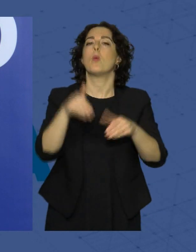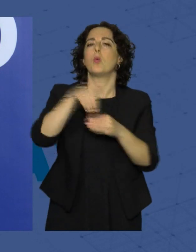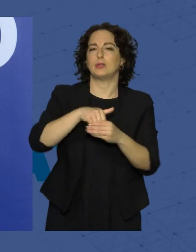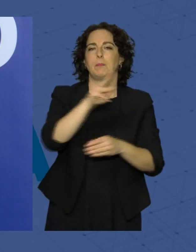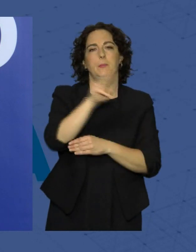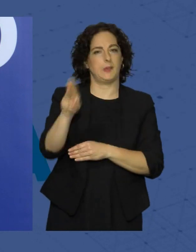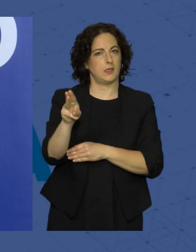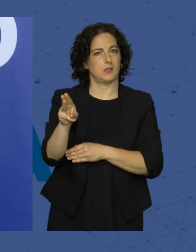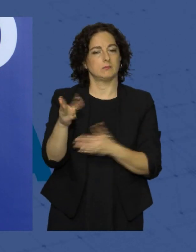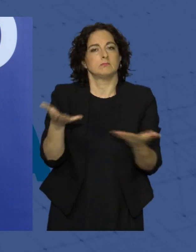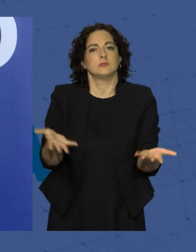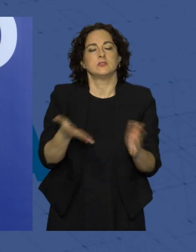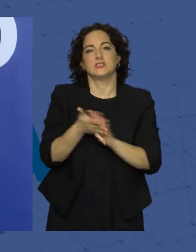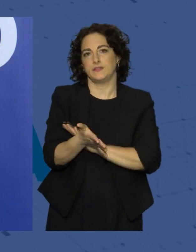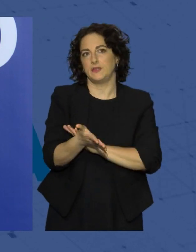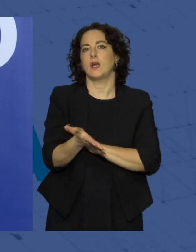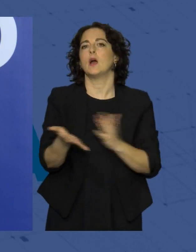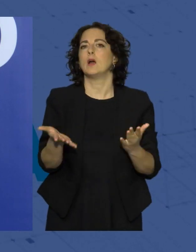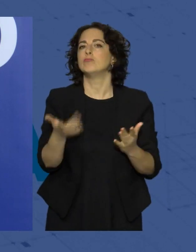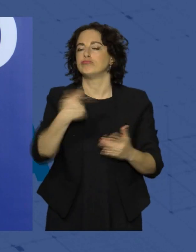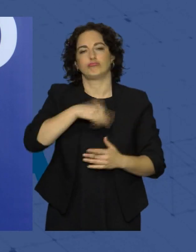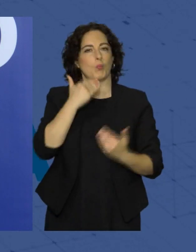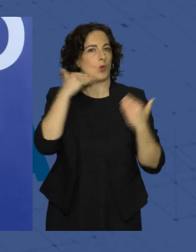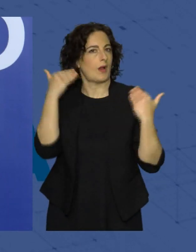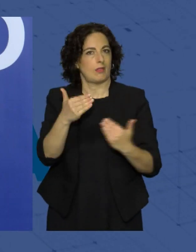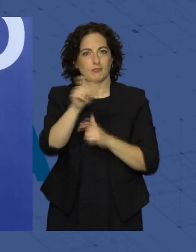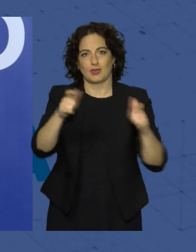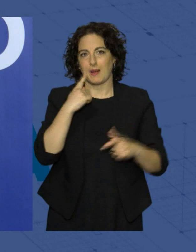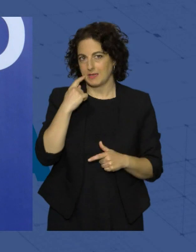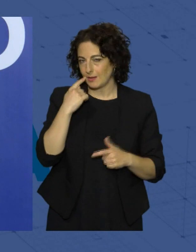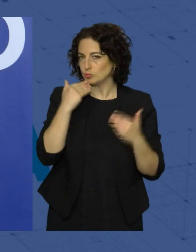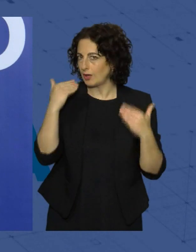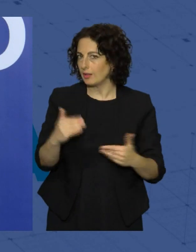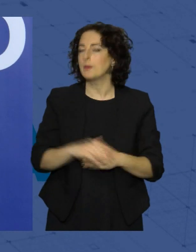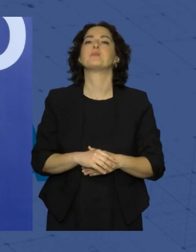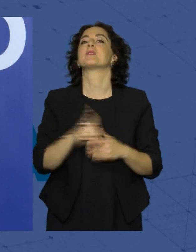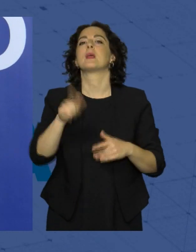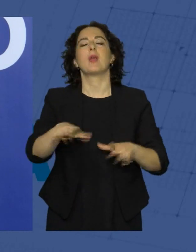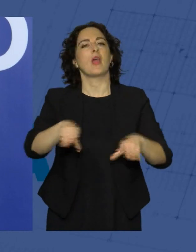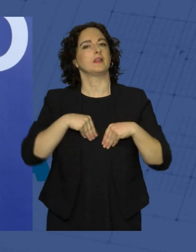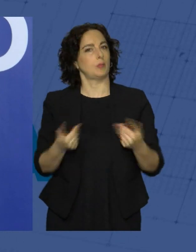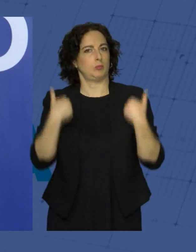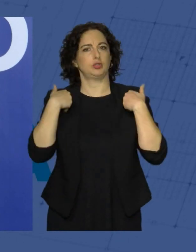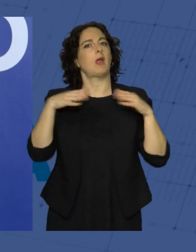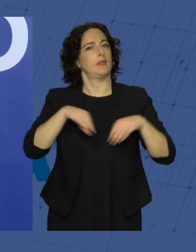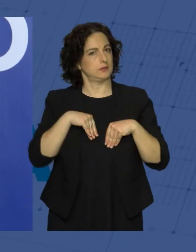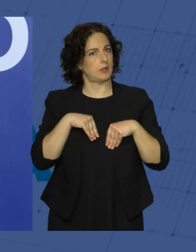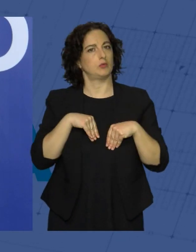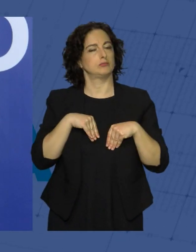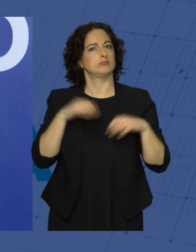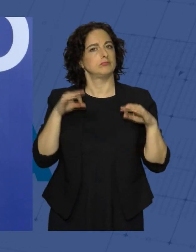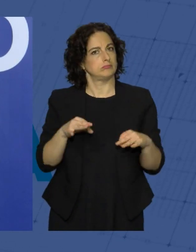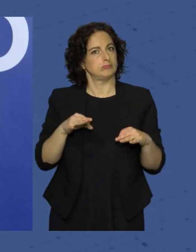Popular, con lo cual estamos muy agradecidos a los almerienses y además aceptamos esta responsabilidad con